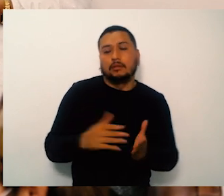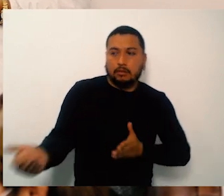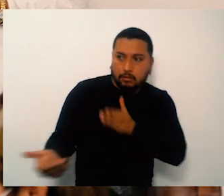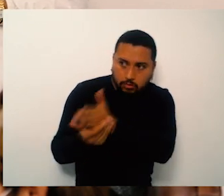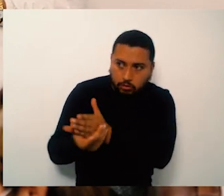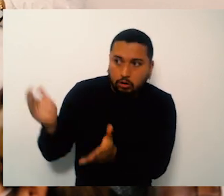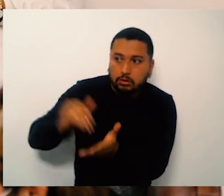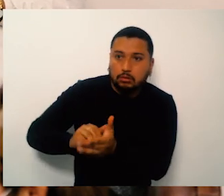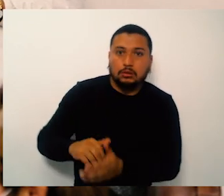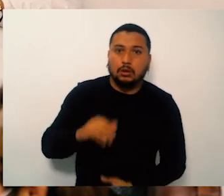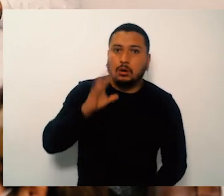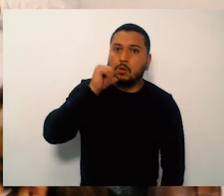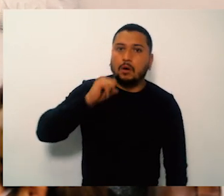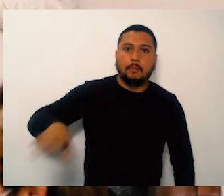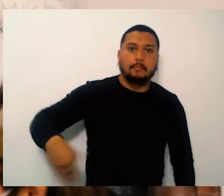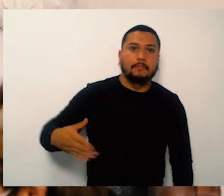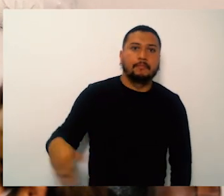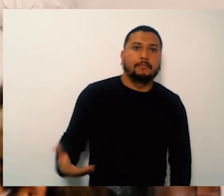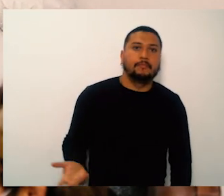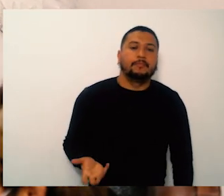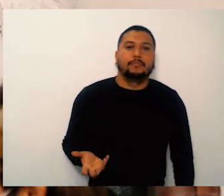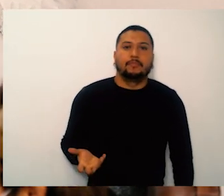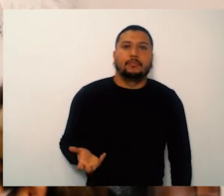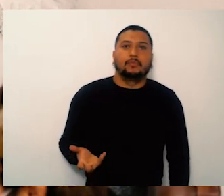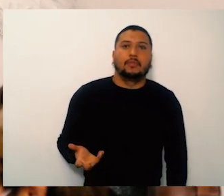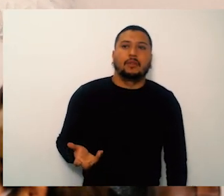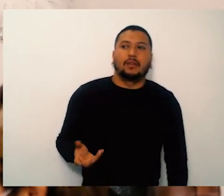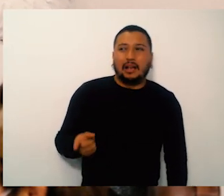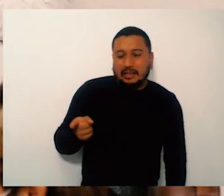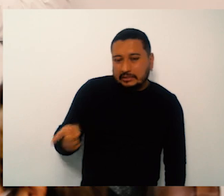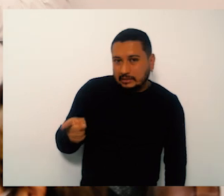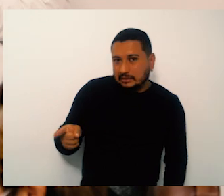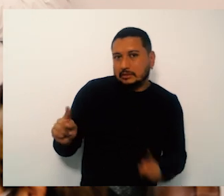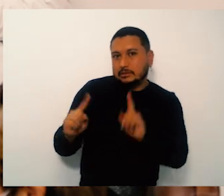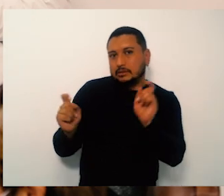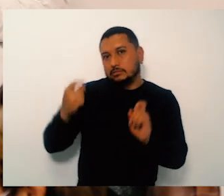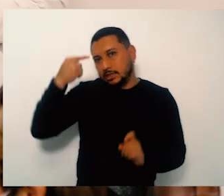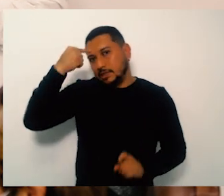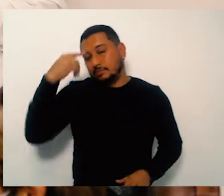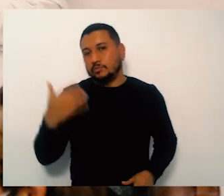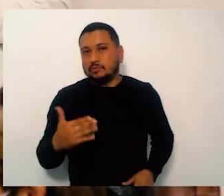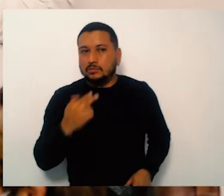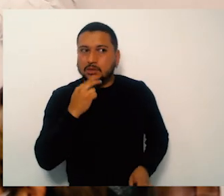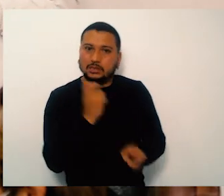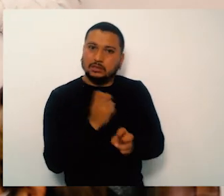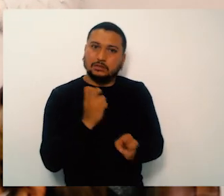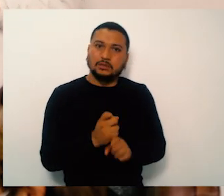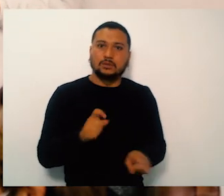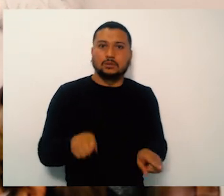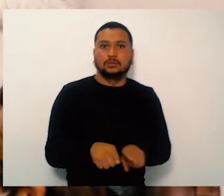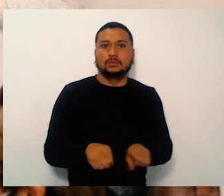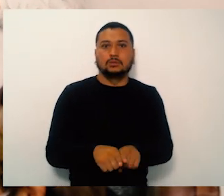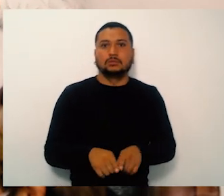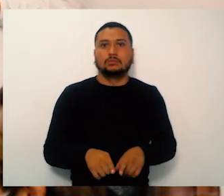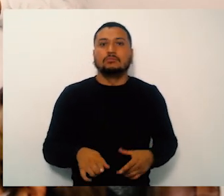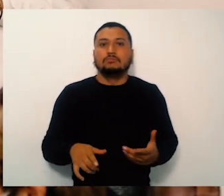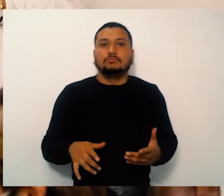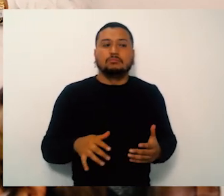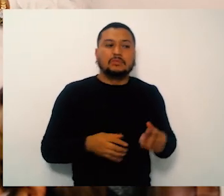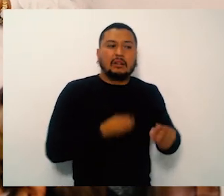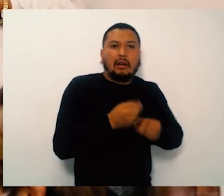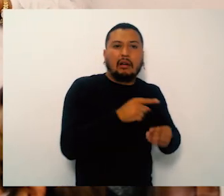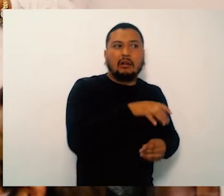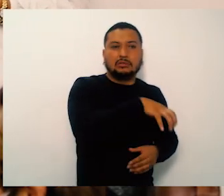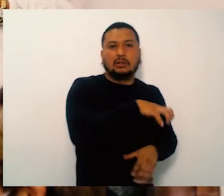doctor Pineda esto es para lo del mercadeo y venta de servicios la